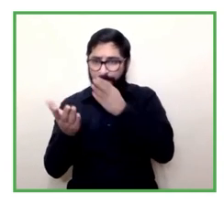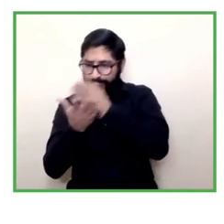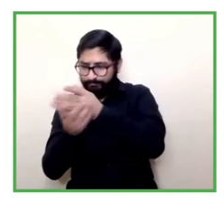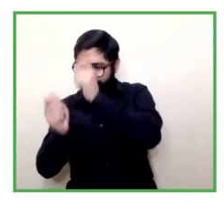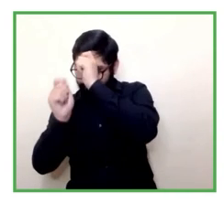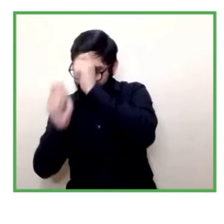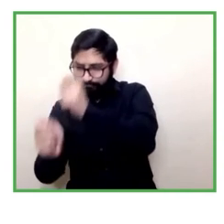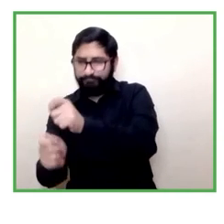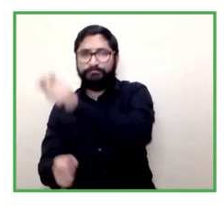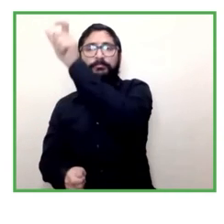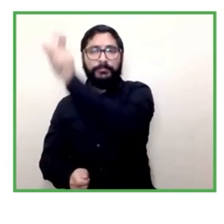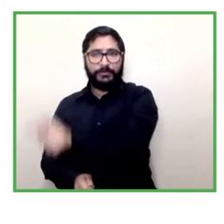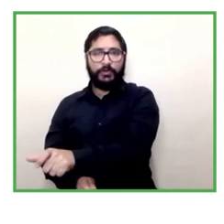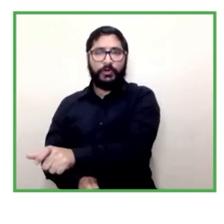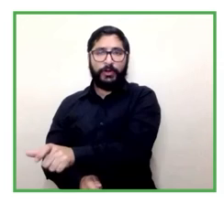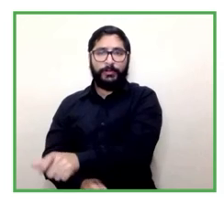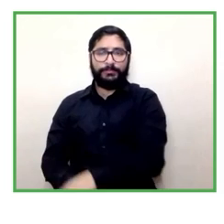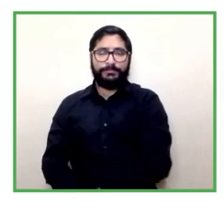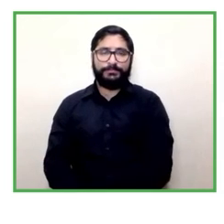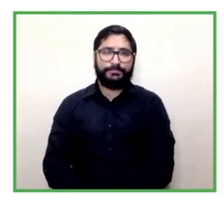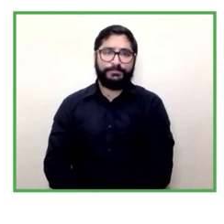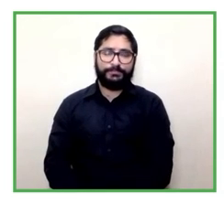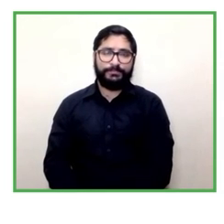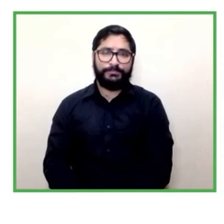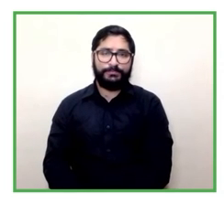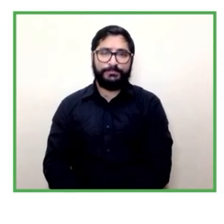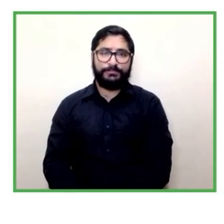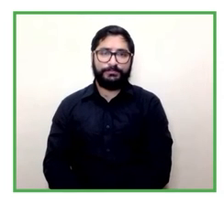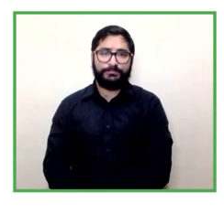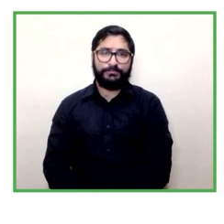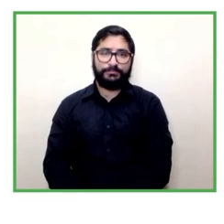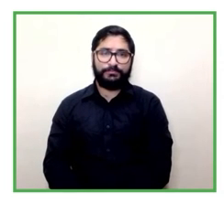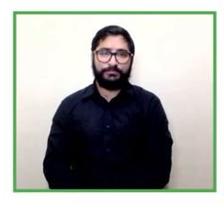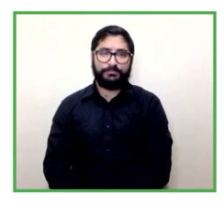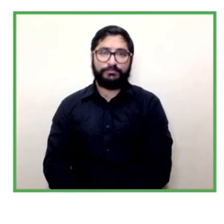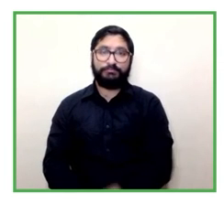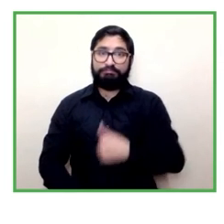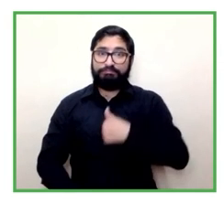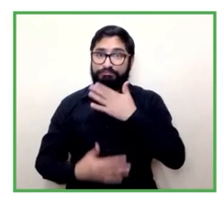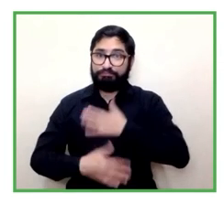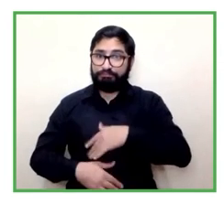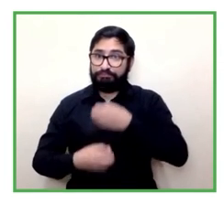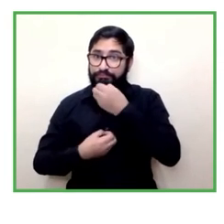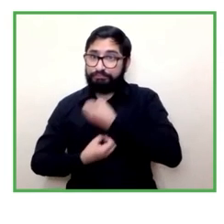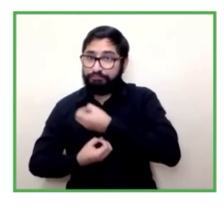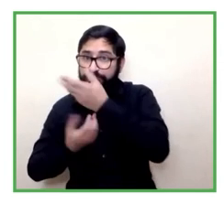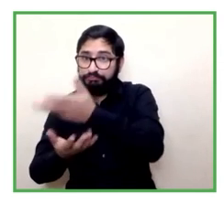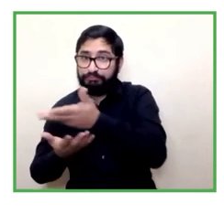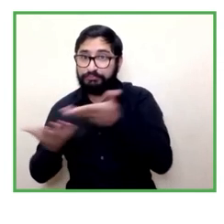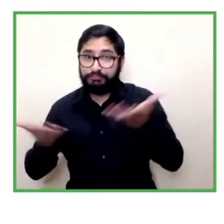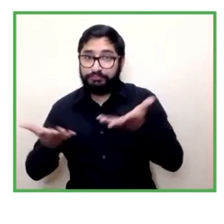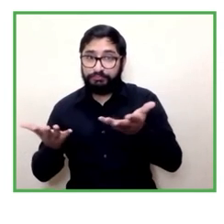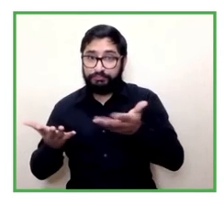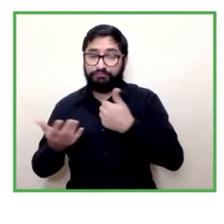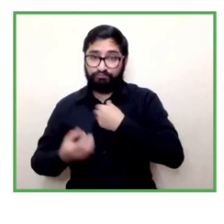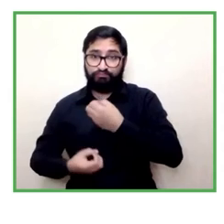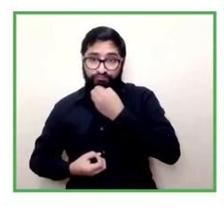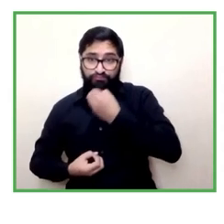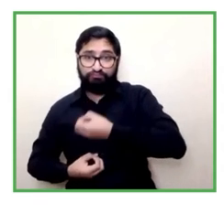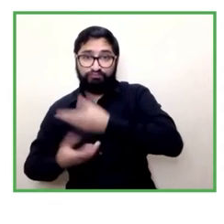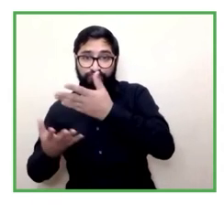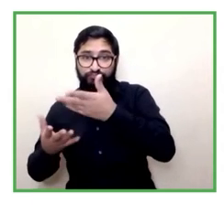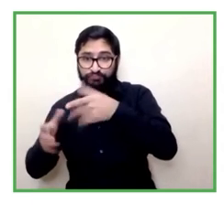que si si no que te quería decir que nosotros yo represento a cooperativa resistiré no podemos ser